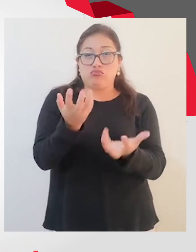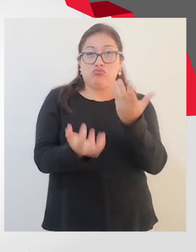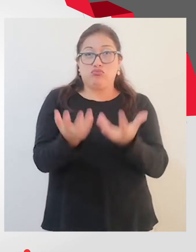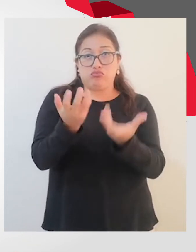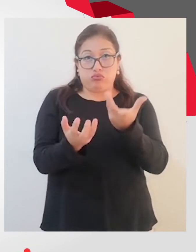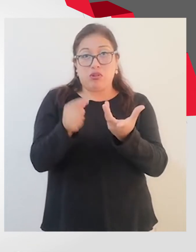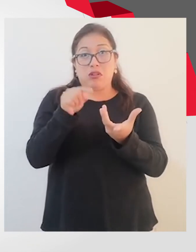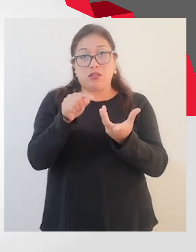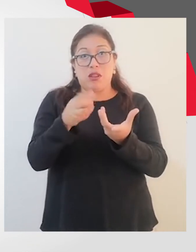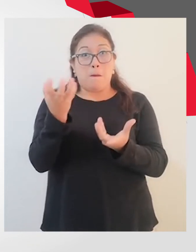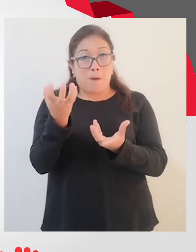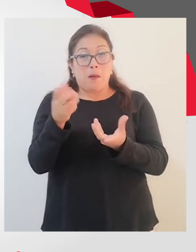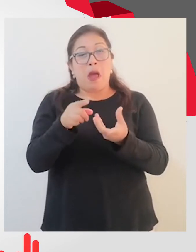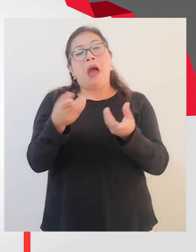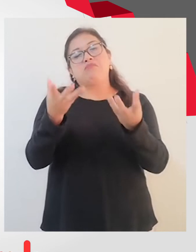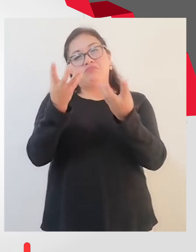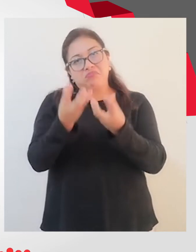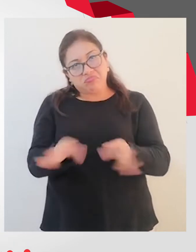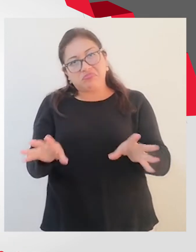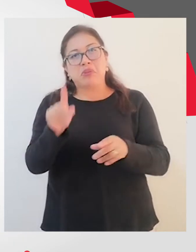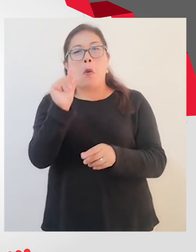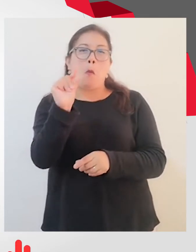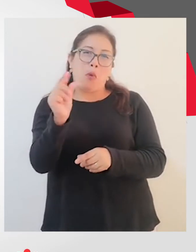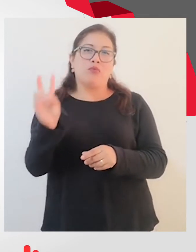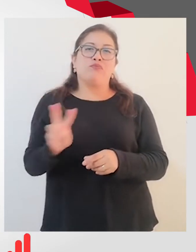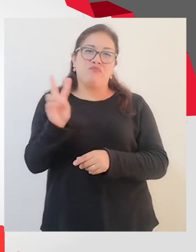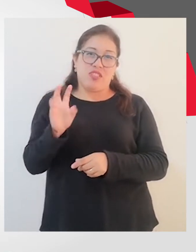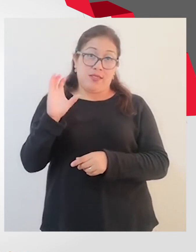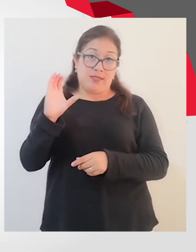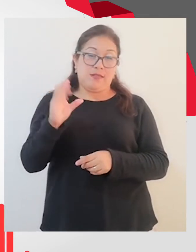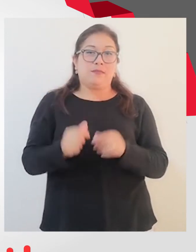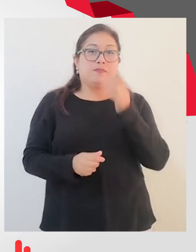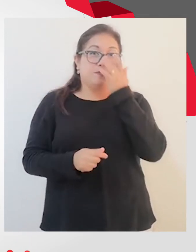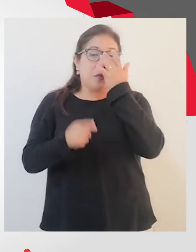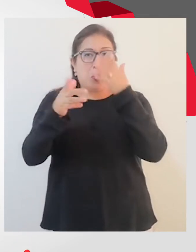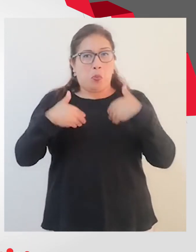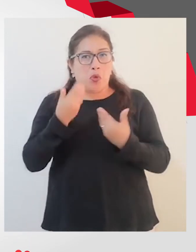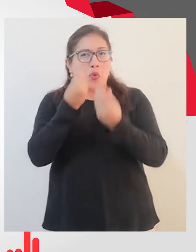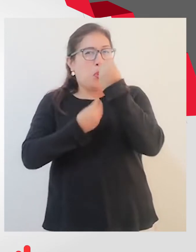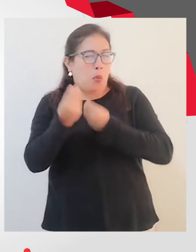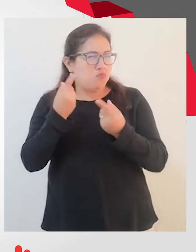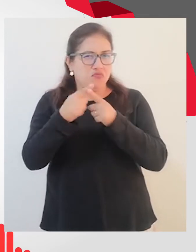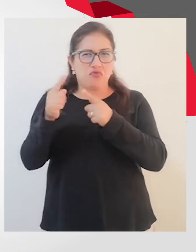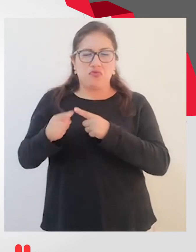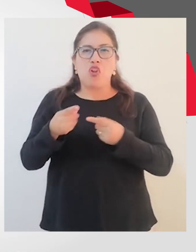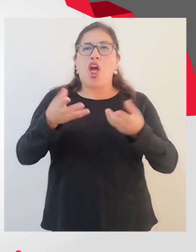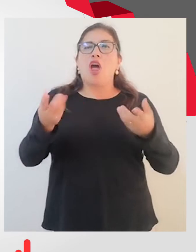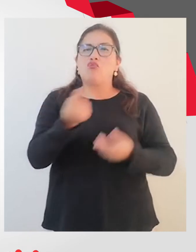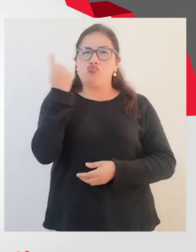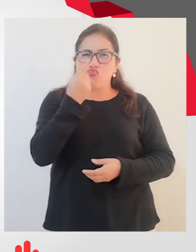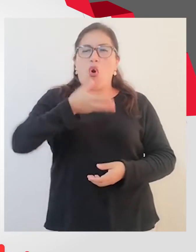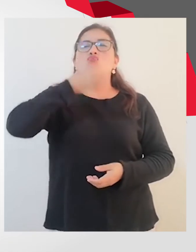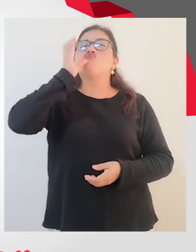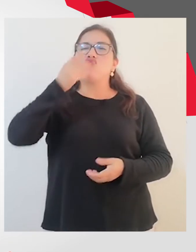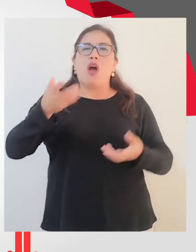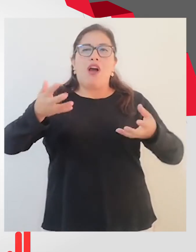pierden un poco esta cantidad de vitamina C. Lo puedes consumir de diversas maneras, en jugos, en ensalada